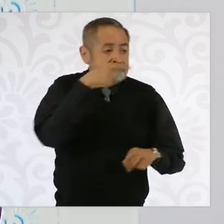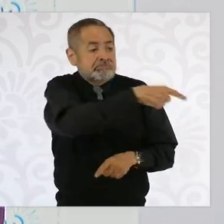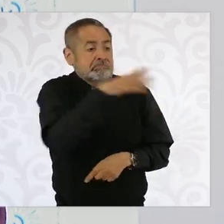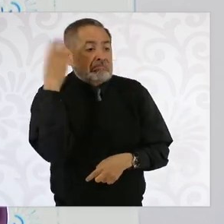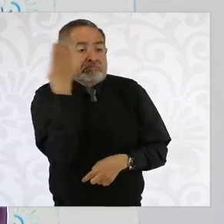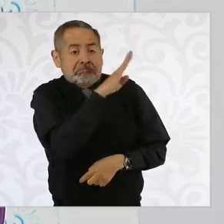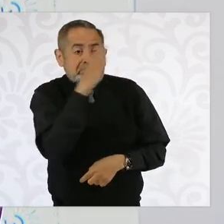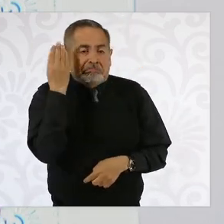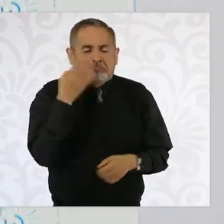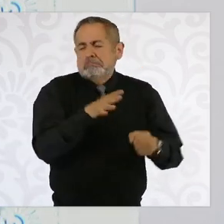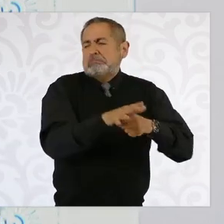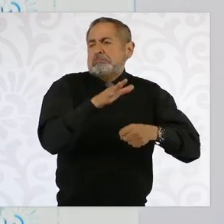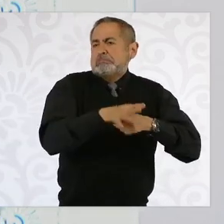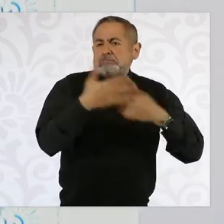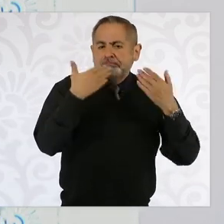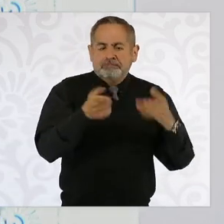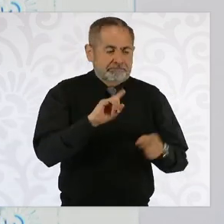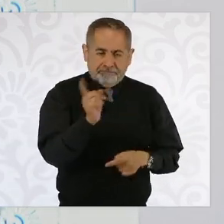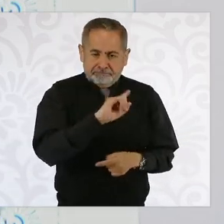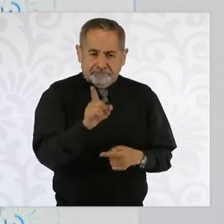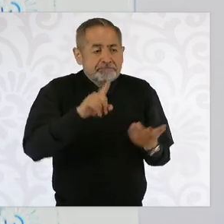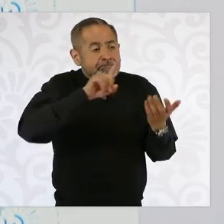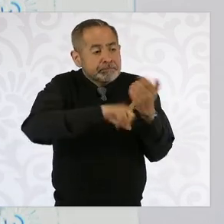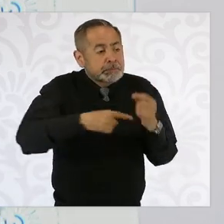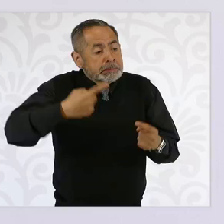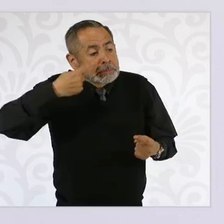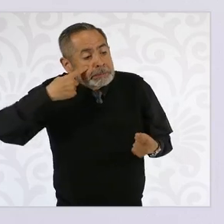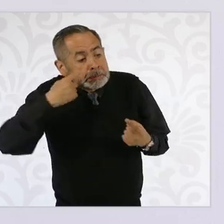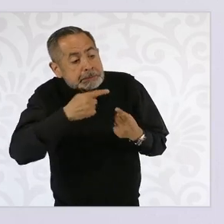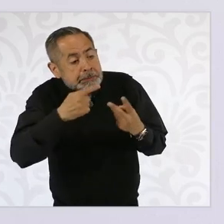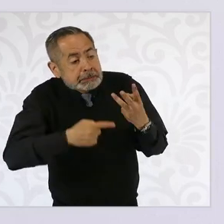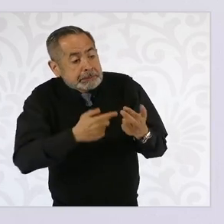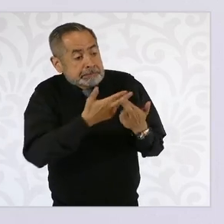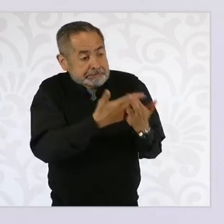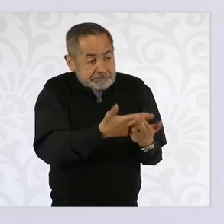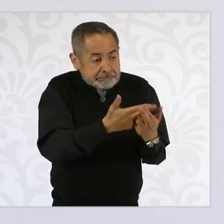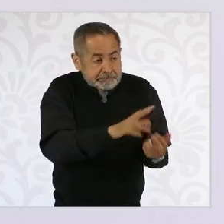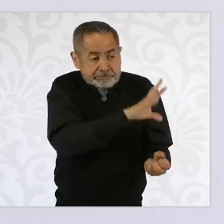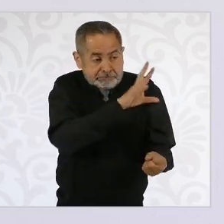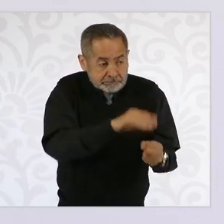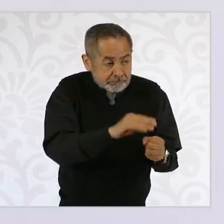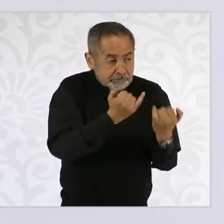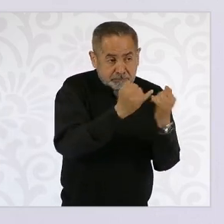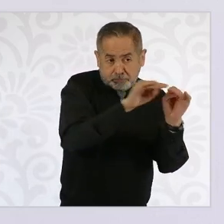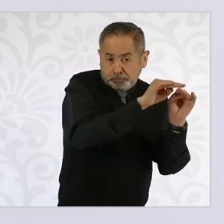ver con la transmisión de electricidad, con que lo que entre al sistema